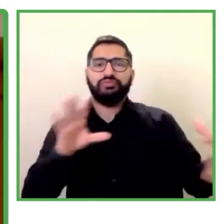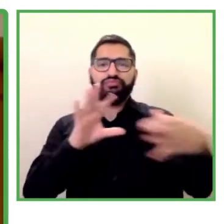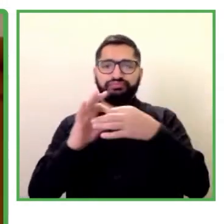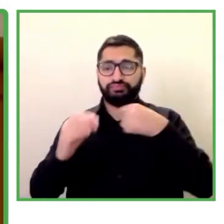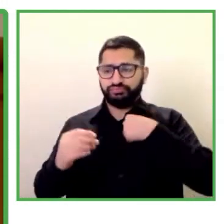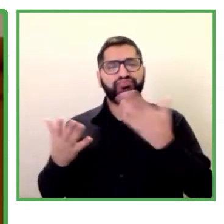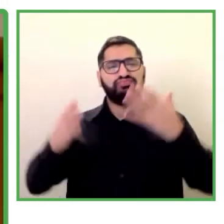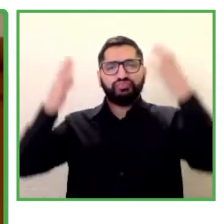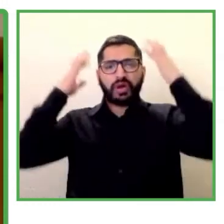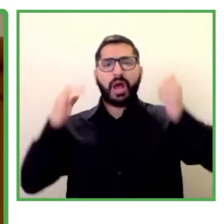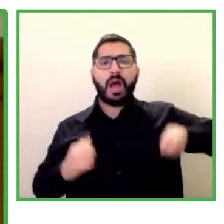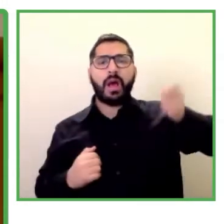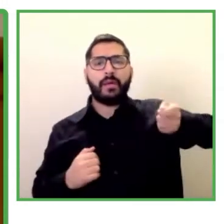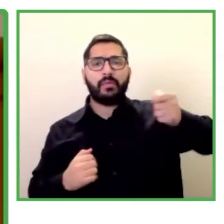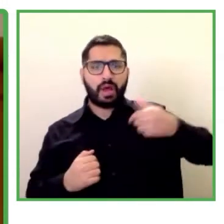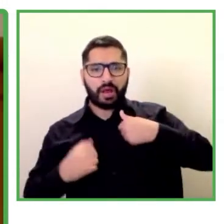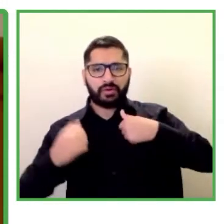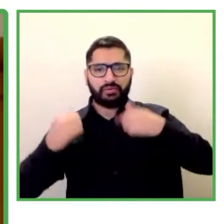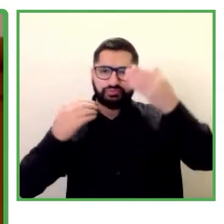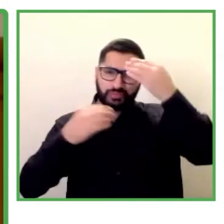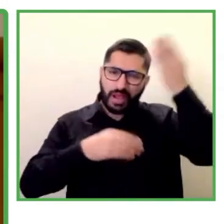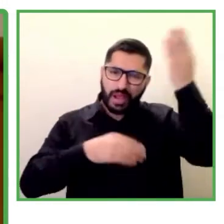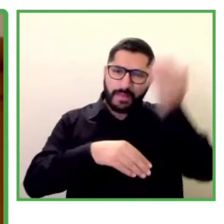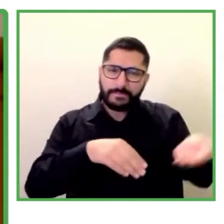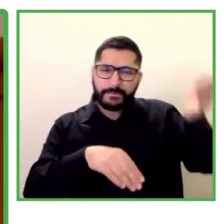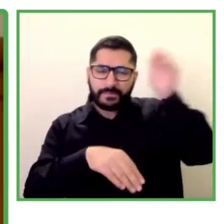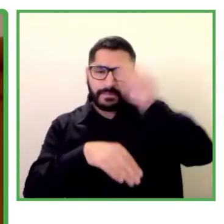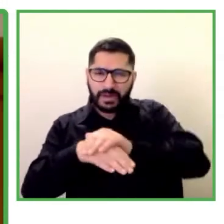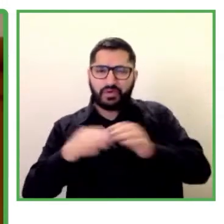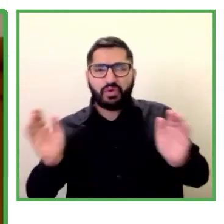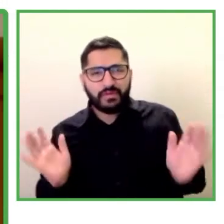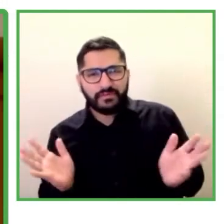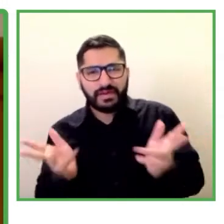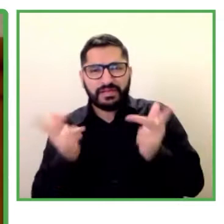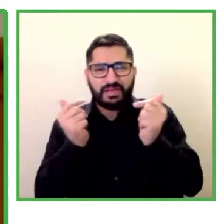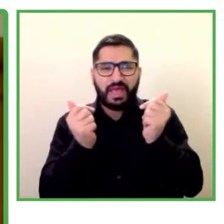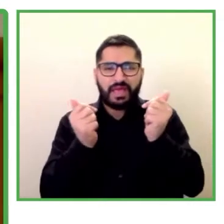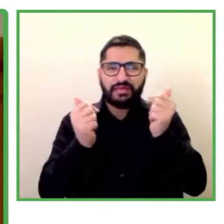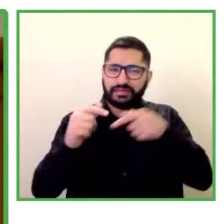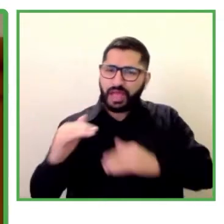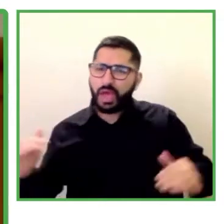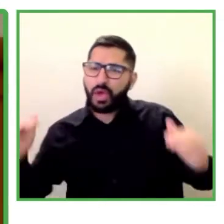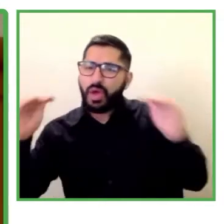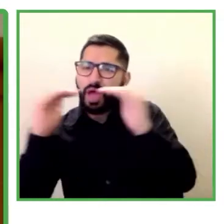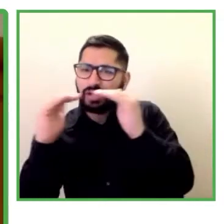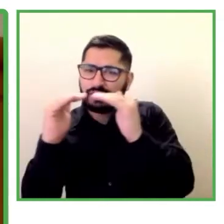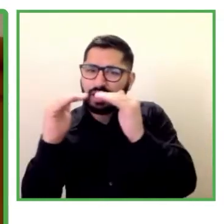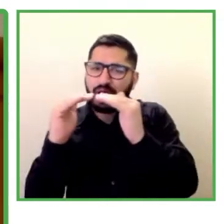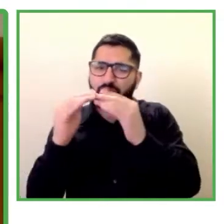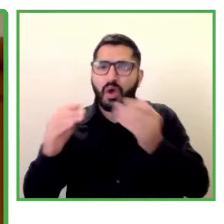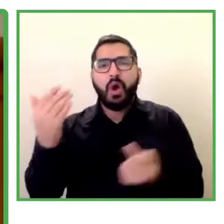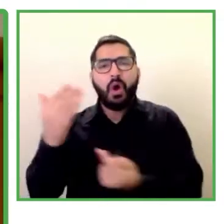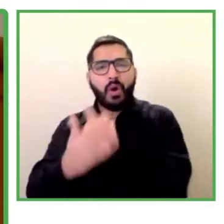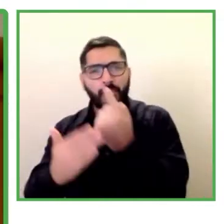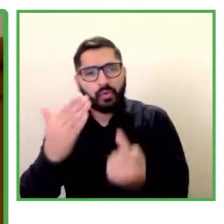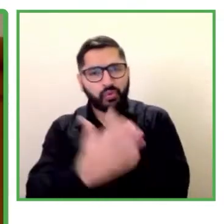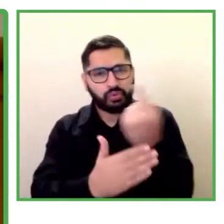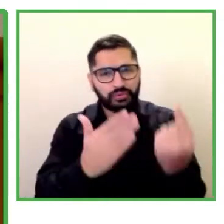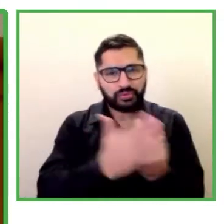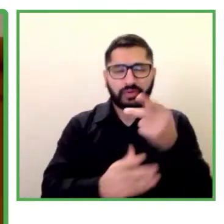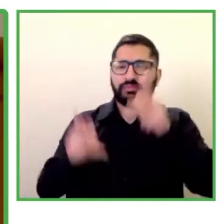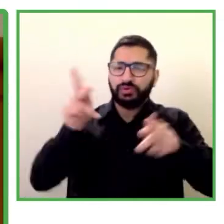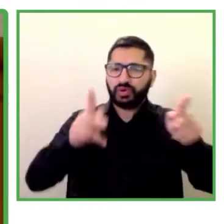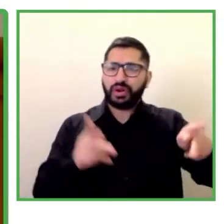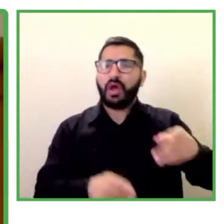europeas y en igualdad de oportunidades entre mujeres y hombres y magíster en dirección y gestión de sistemas de seguridad